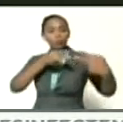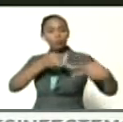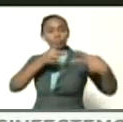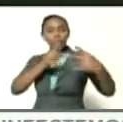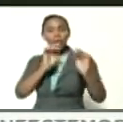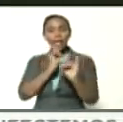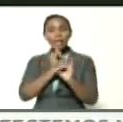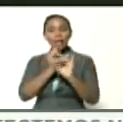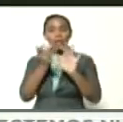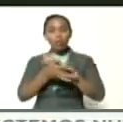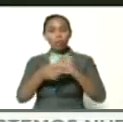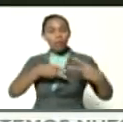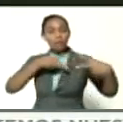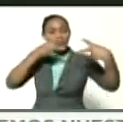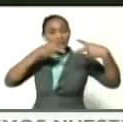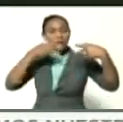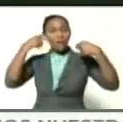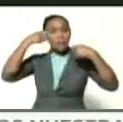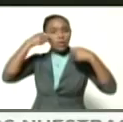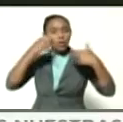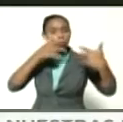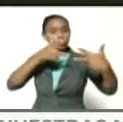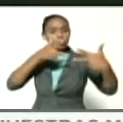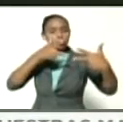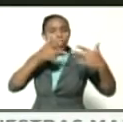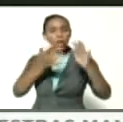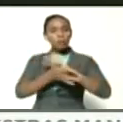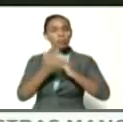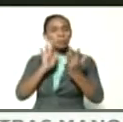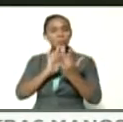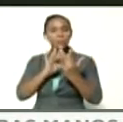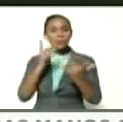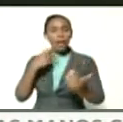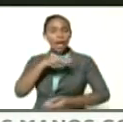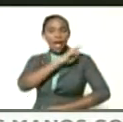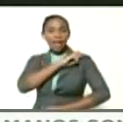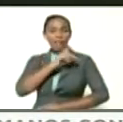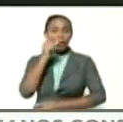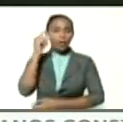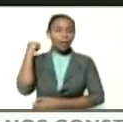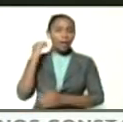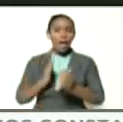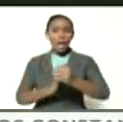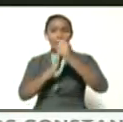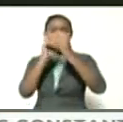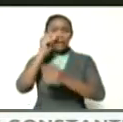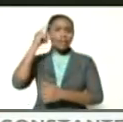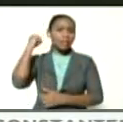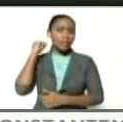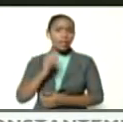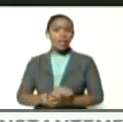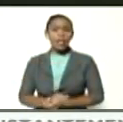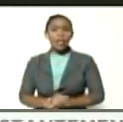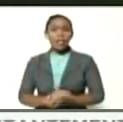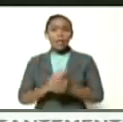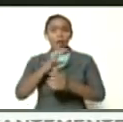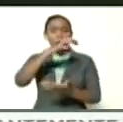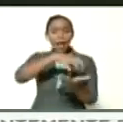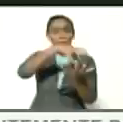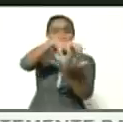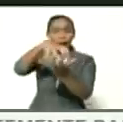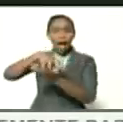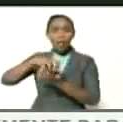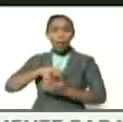aquí estamos conectados con los jefes, jefas, líderes y lideresas de los estados,